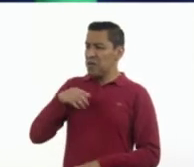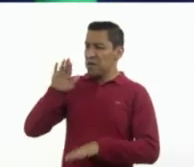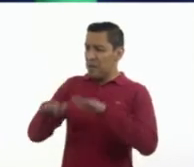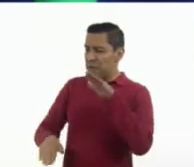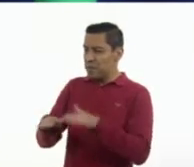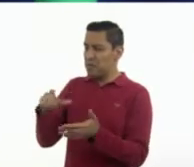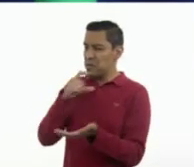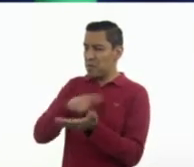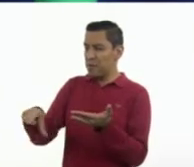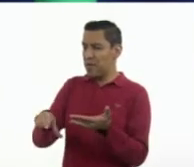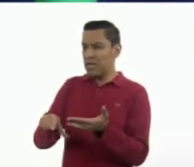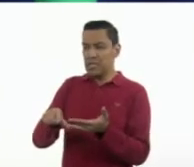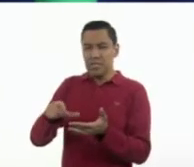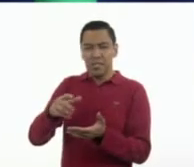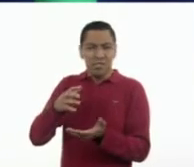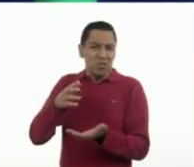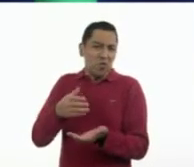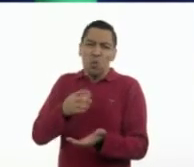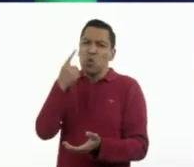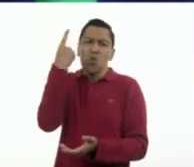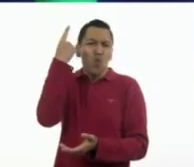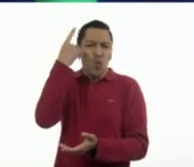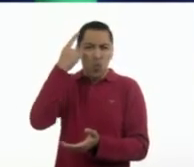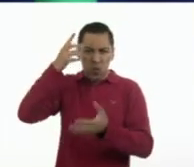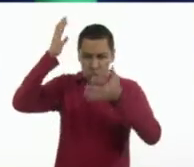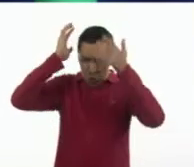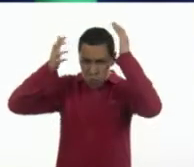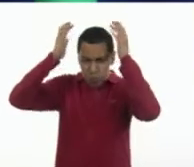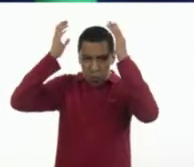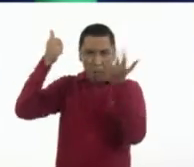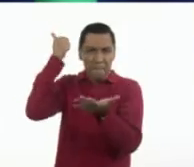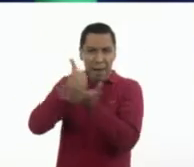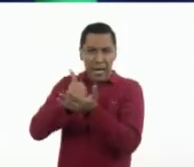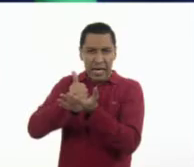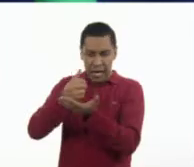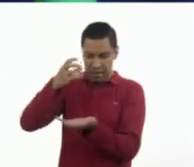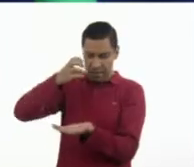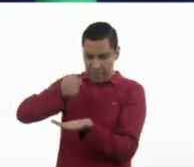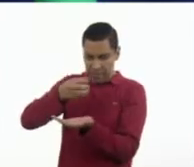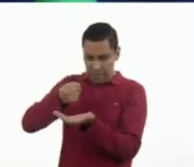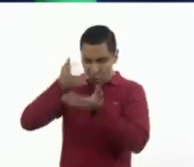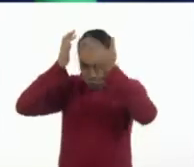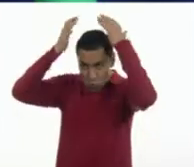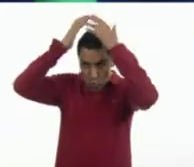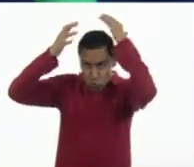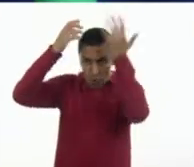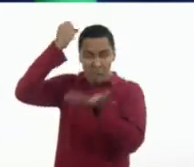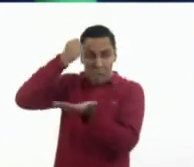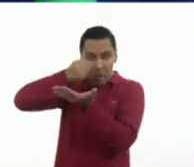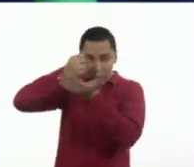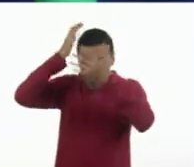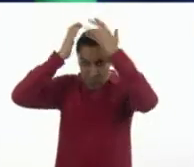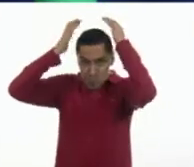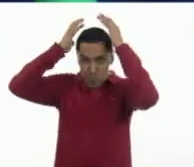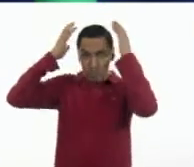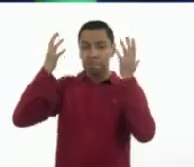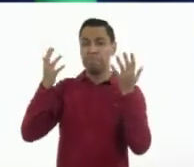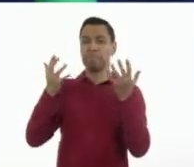un solo shampoo, una sola marca, porque bueno, a mí me deja mi cabello un poquito más sedoso, brillante.